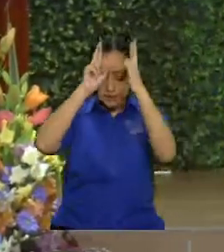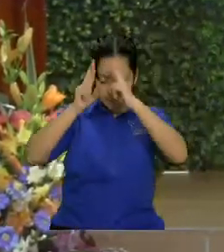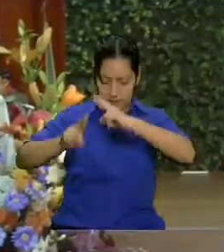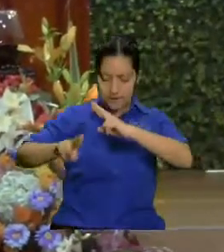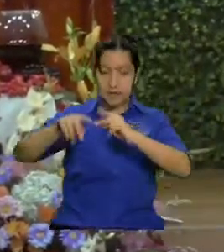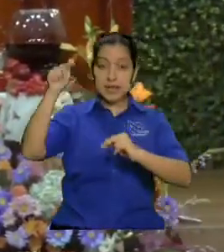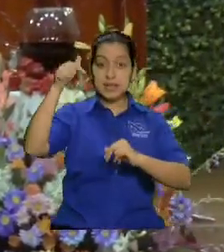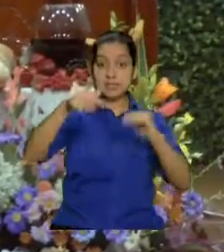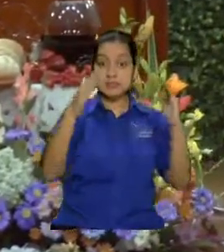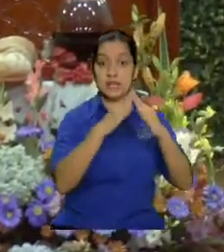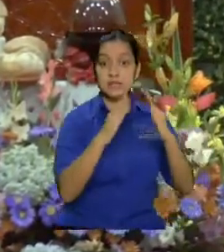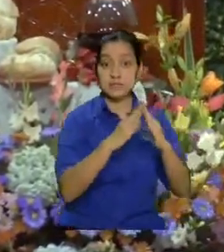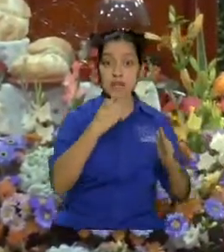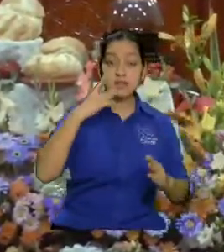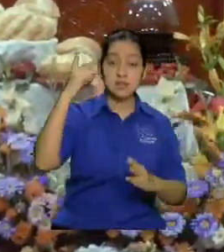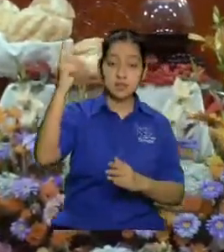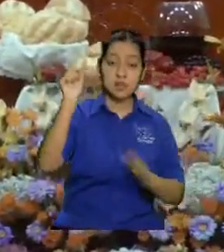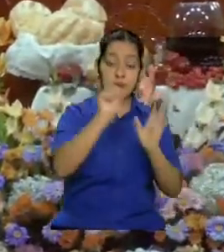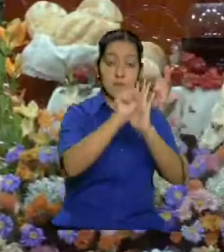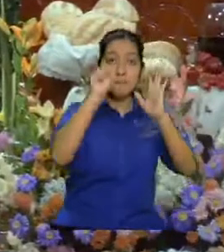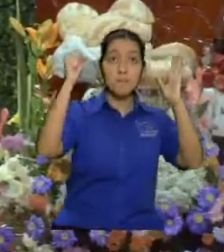es casa de dios y puerta del cielo